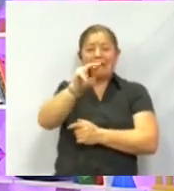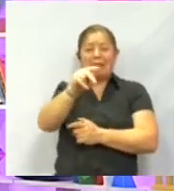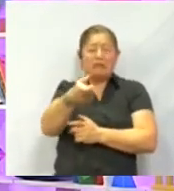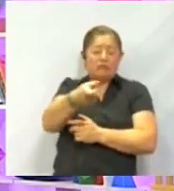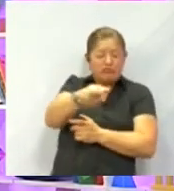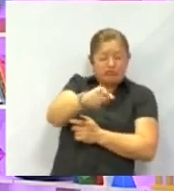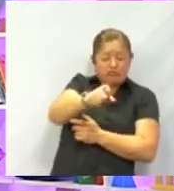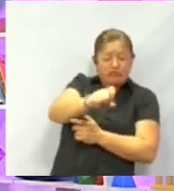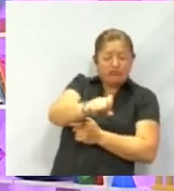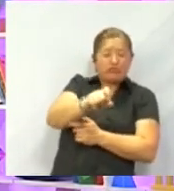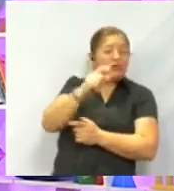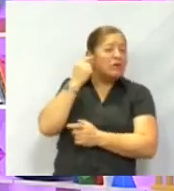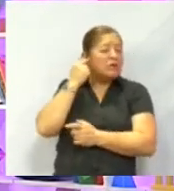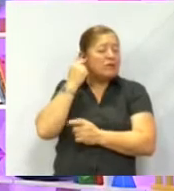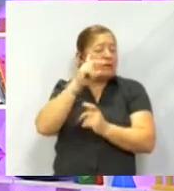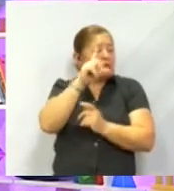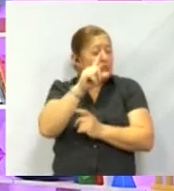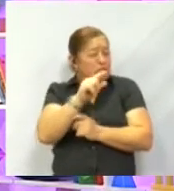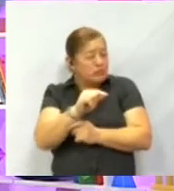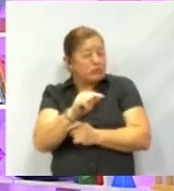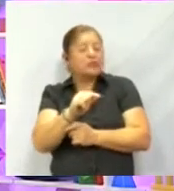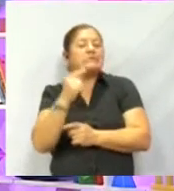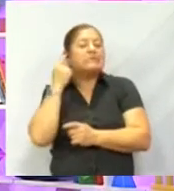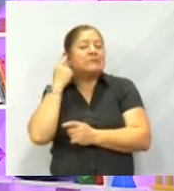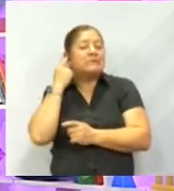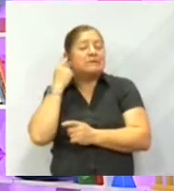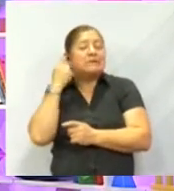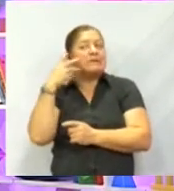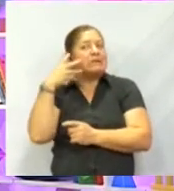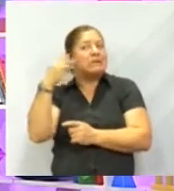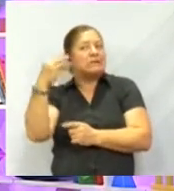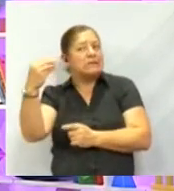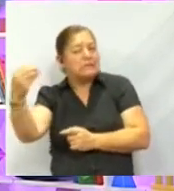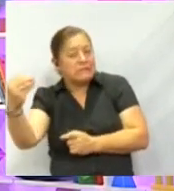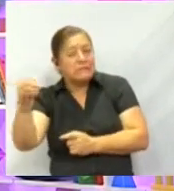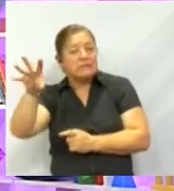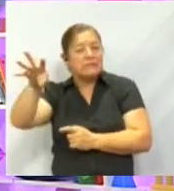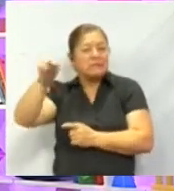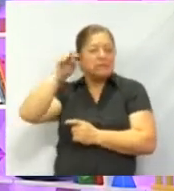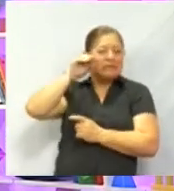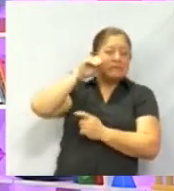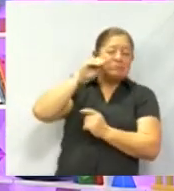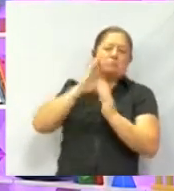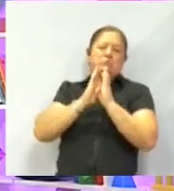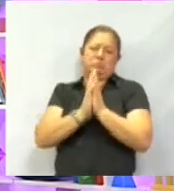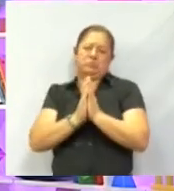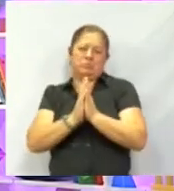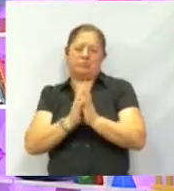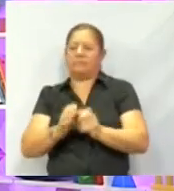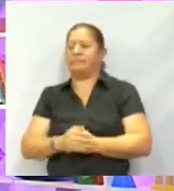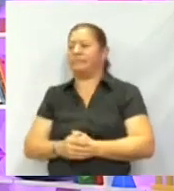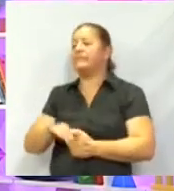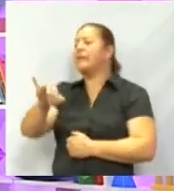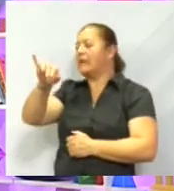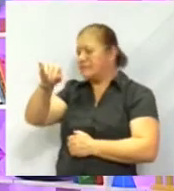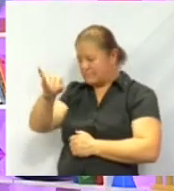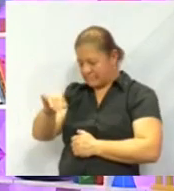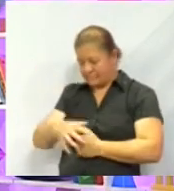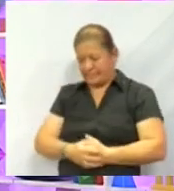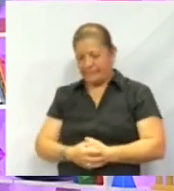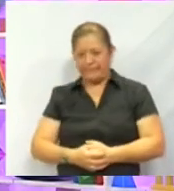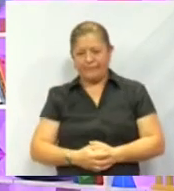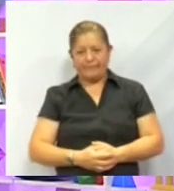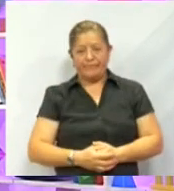televisión y puedas escucharnos en el auricular para que no se haga el eco, por favor? ¡Sí! Va,